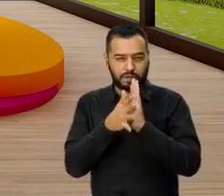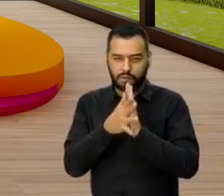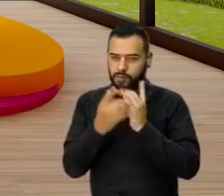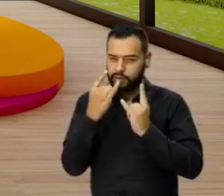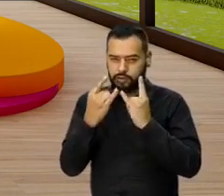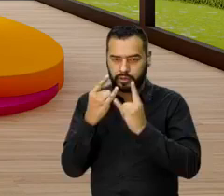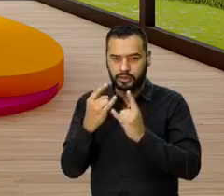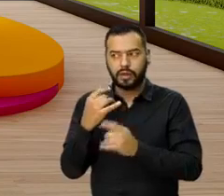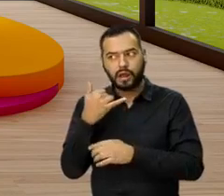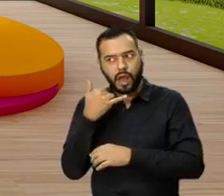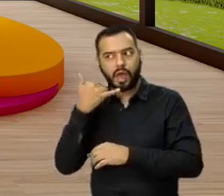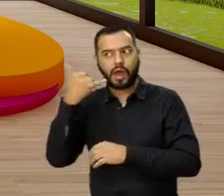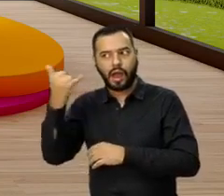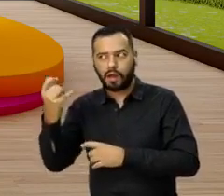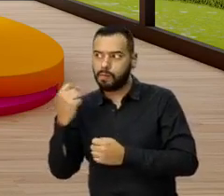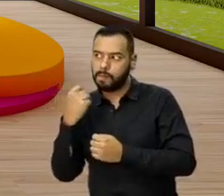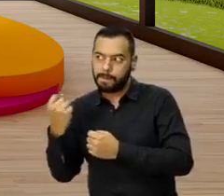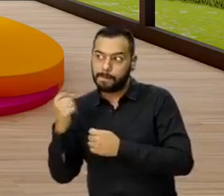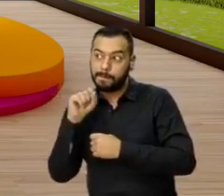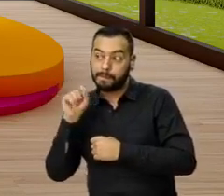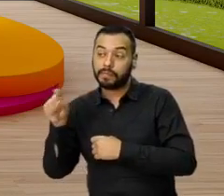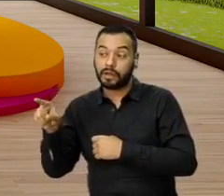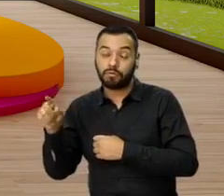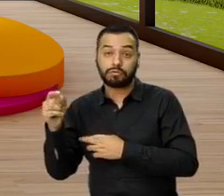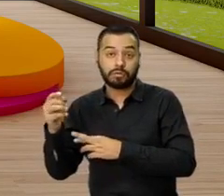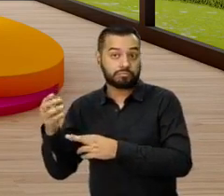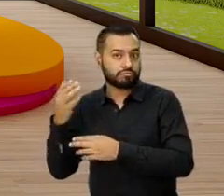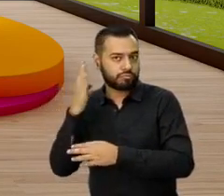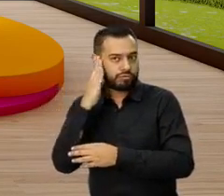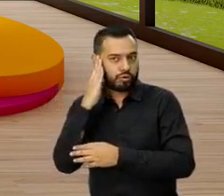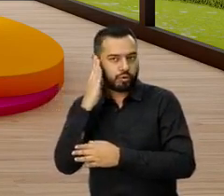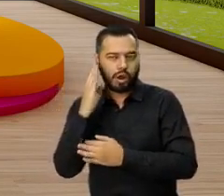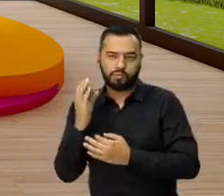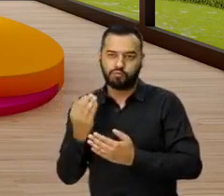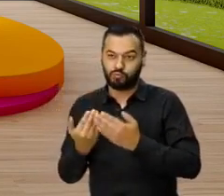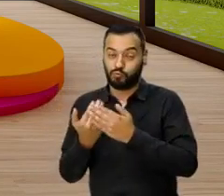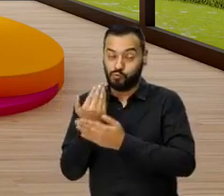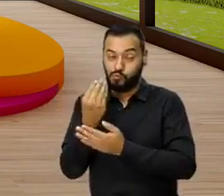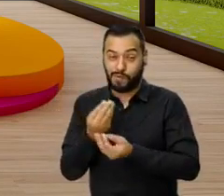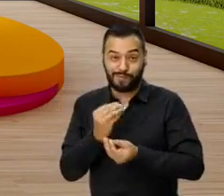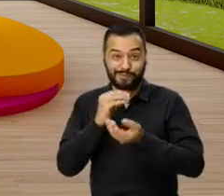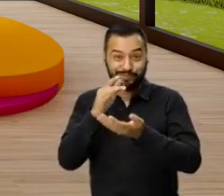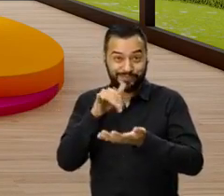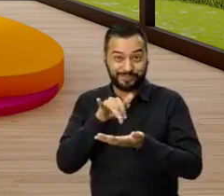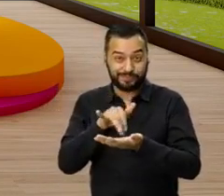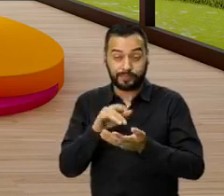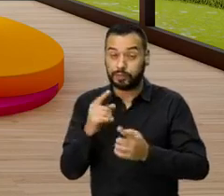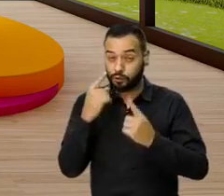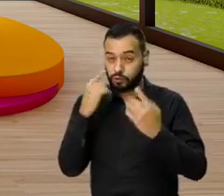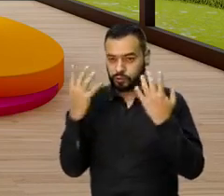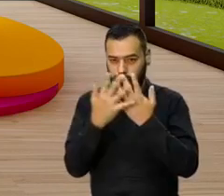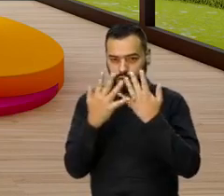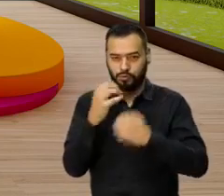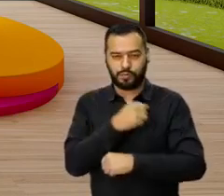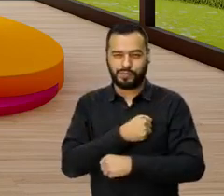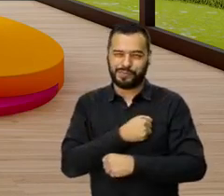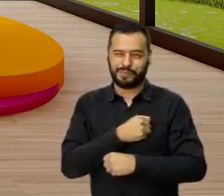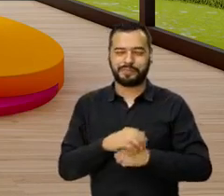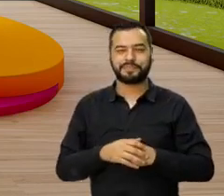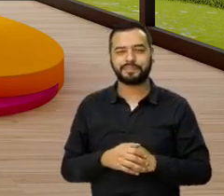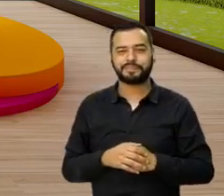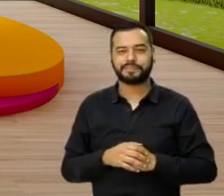interés, les hacemos la pregunta y pues alguno de ustedes se va a llevar el beneficio hoy que es un celular, así que no se me confundan, por favor.